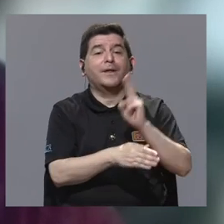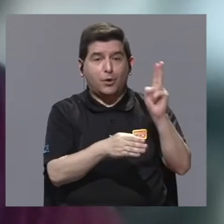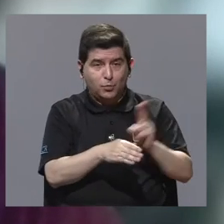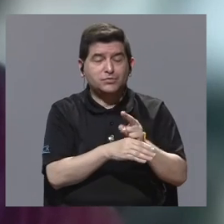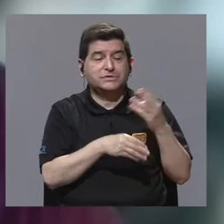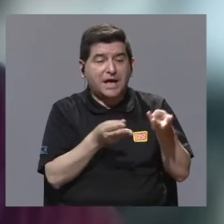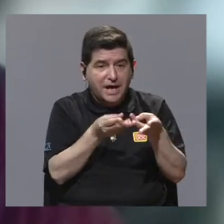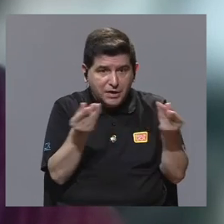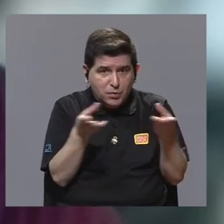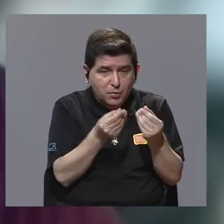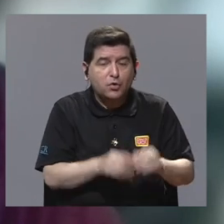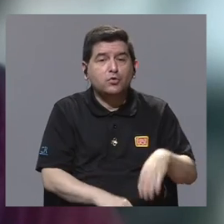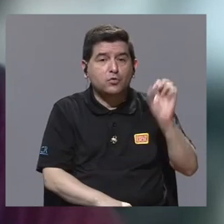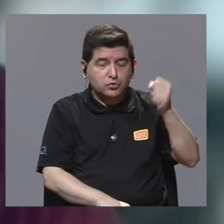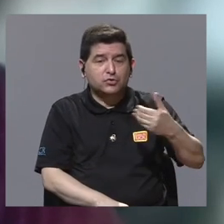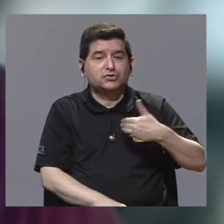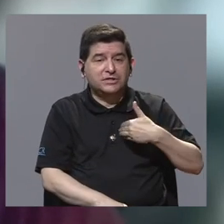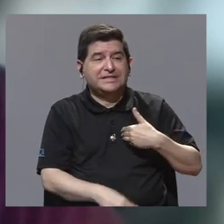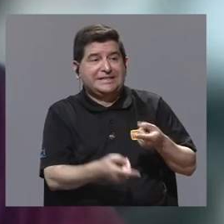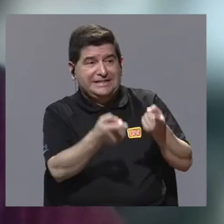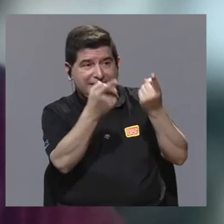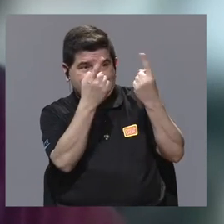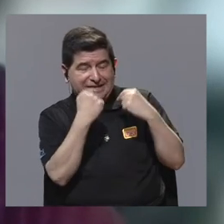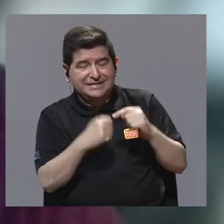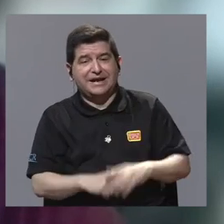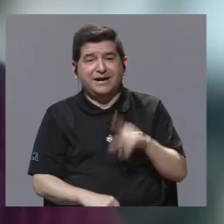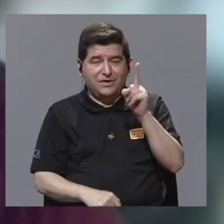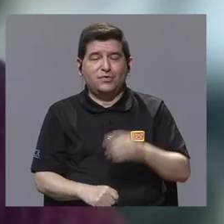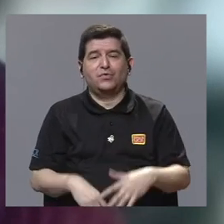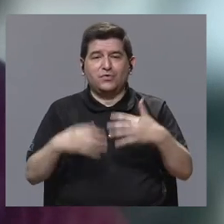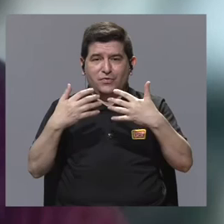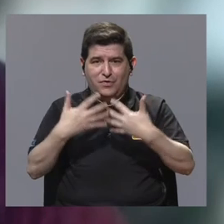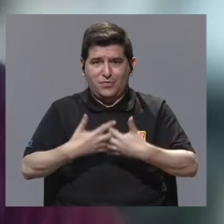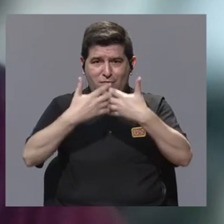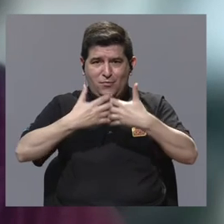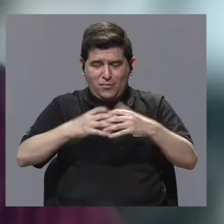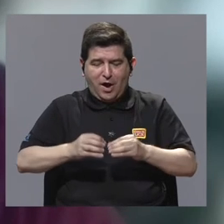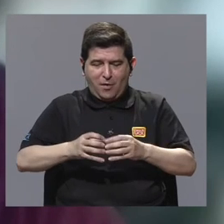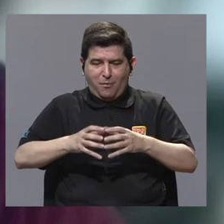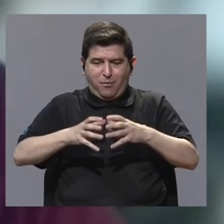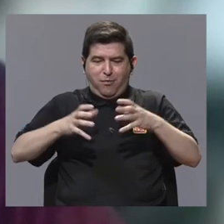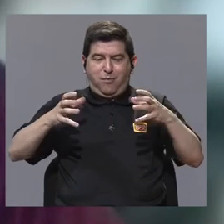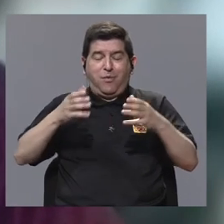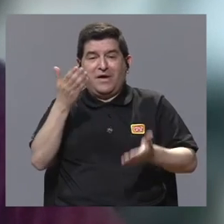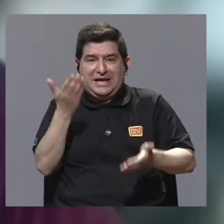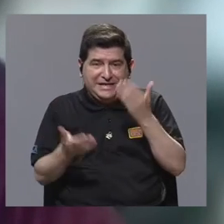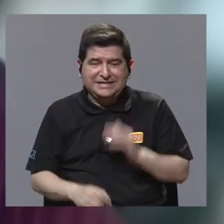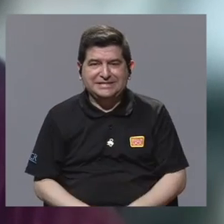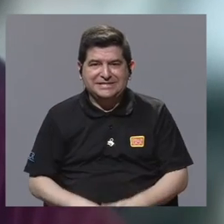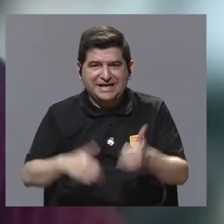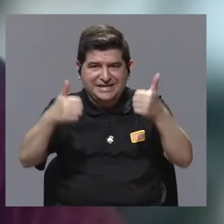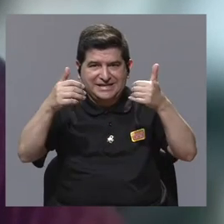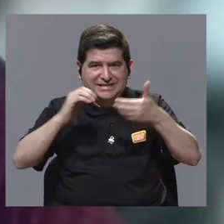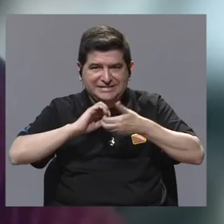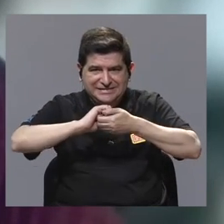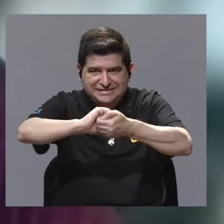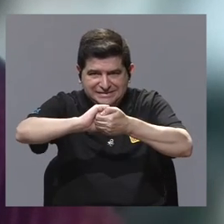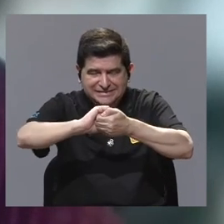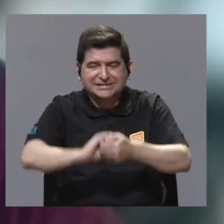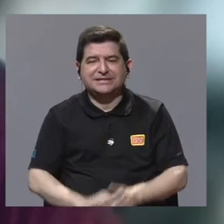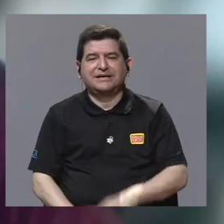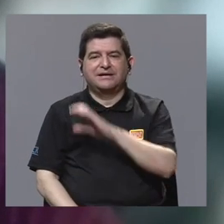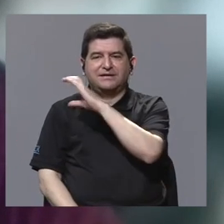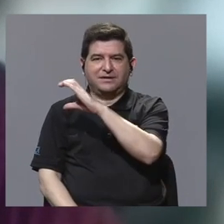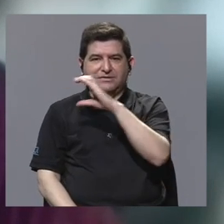utilizando un producto que ese sí tenemos que traerlo del reactor nuclear. Y para eso haríamos probablemente una alianza con la caja